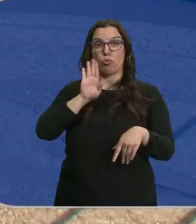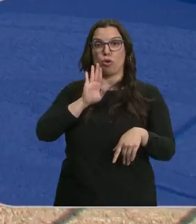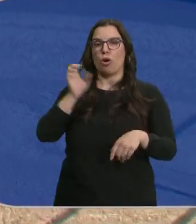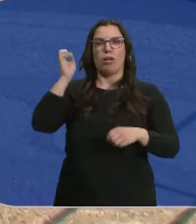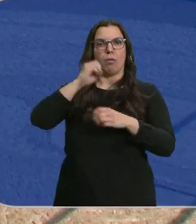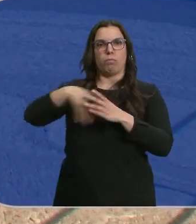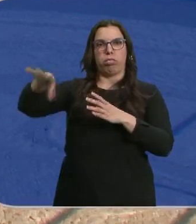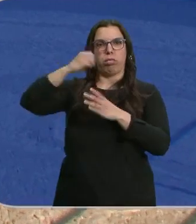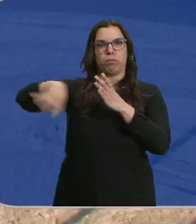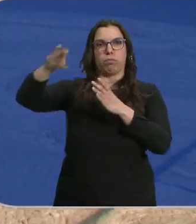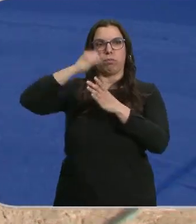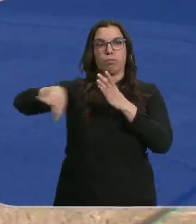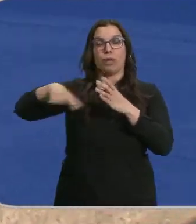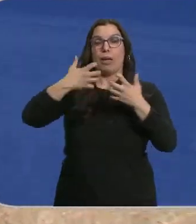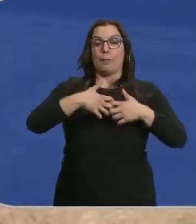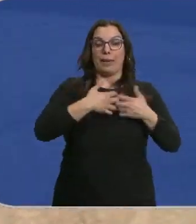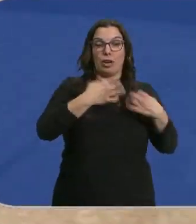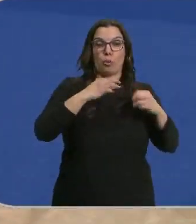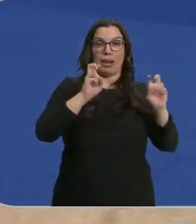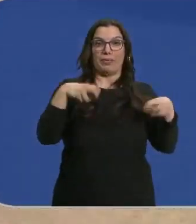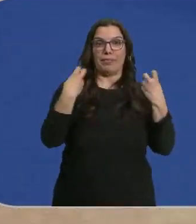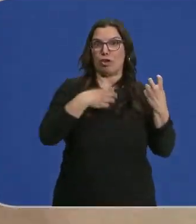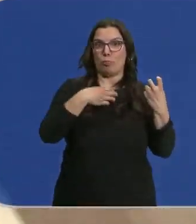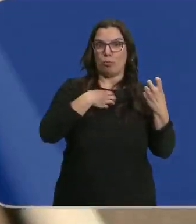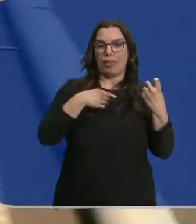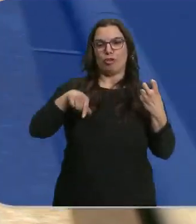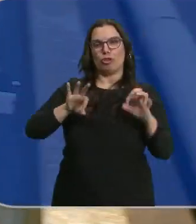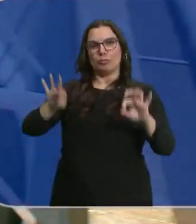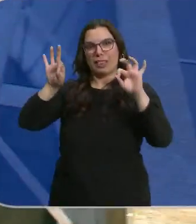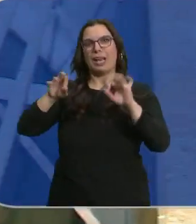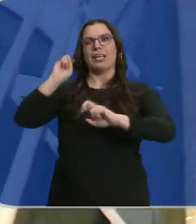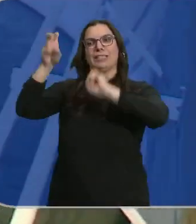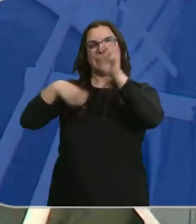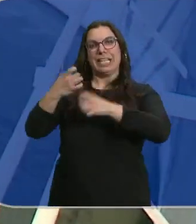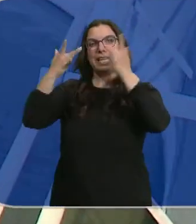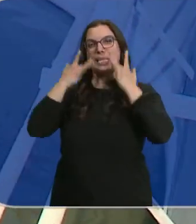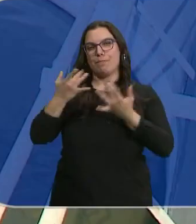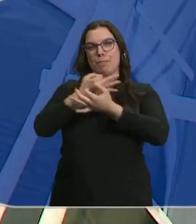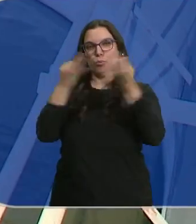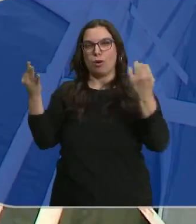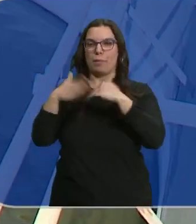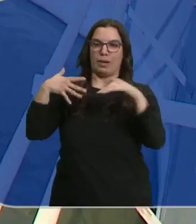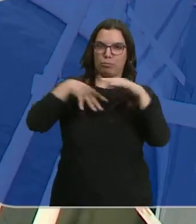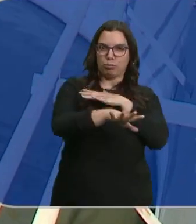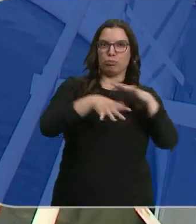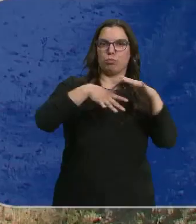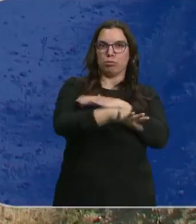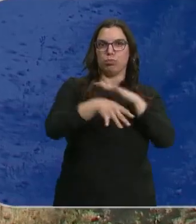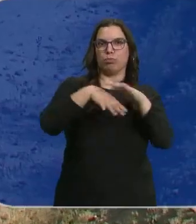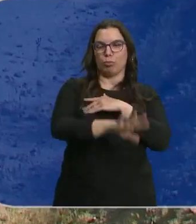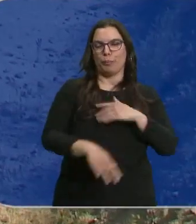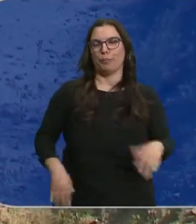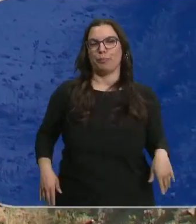y que, como decía, las depuradoras convencionales no están diseñadas para tratar y sí que con estos tratamientos terciarios conseguimos